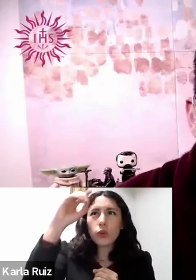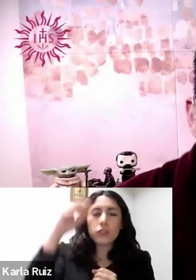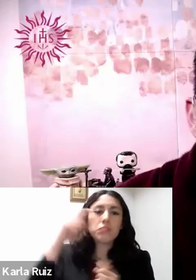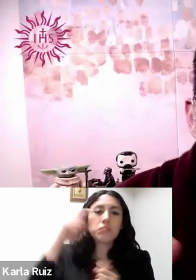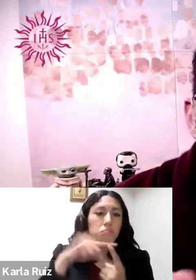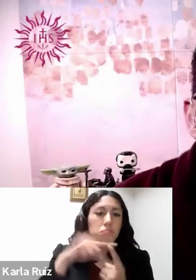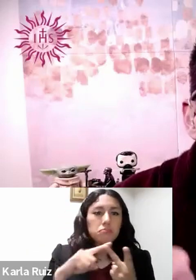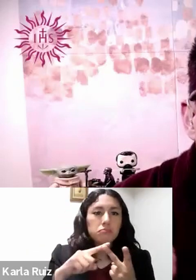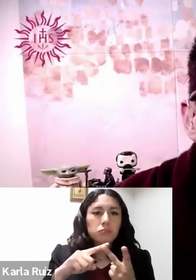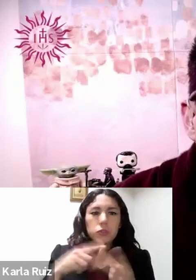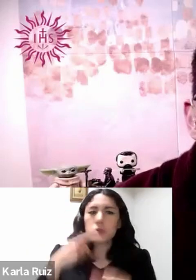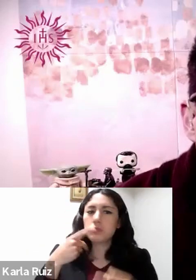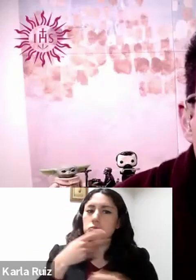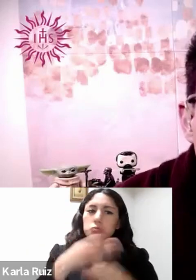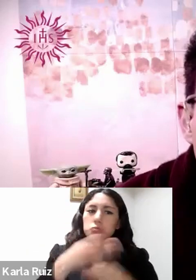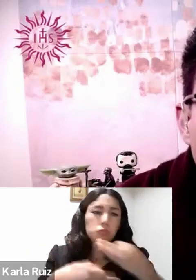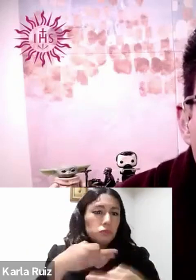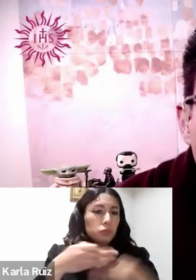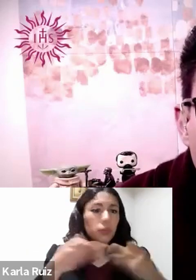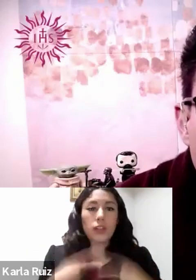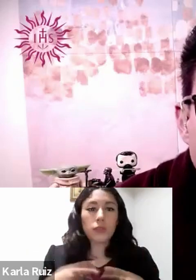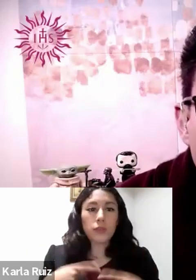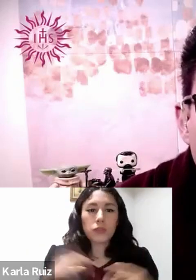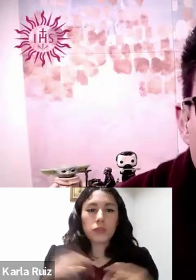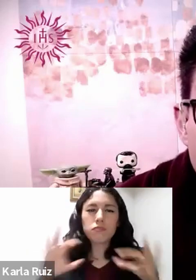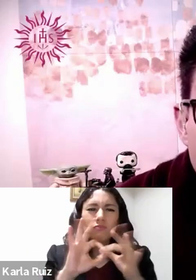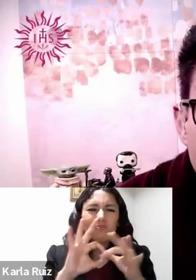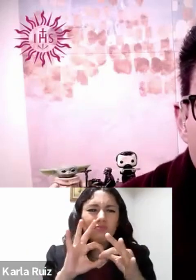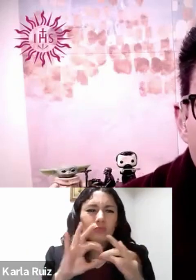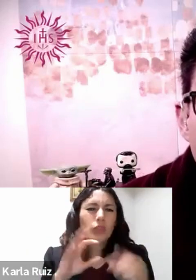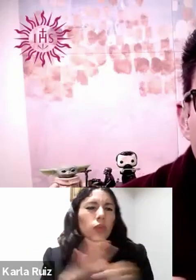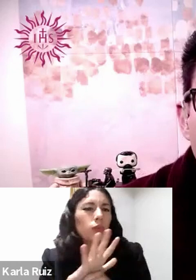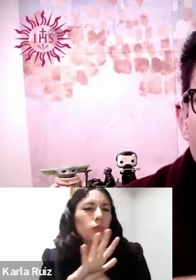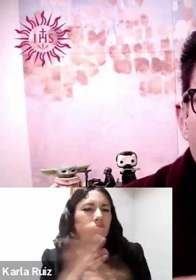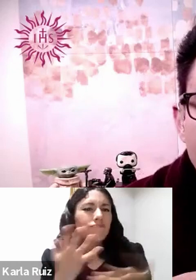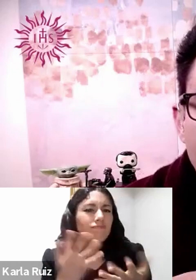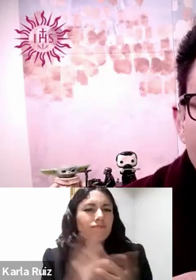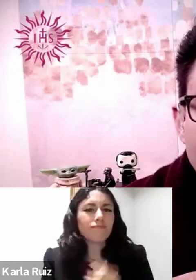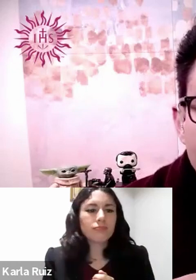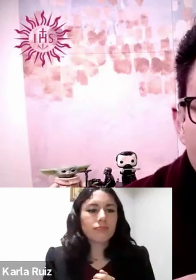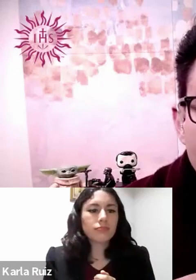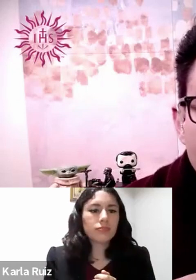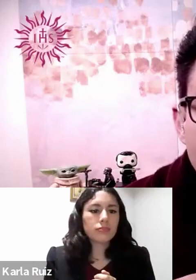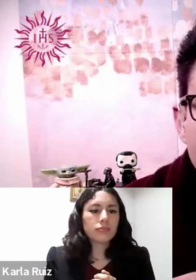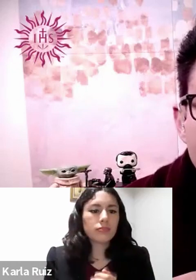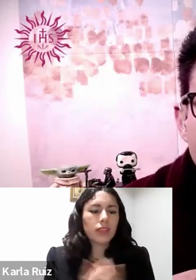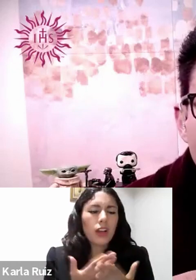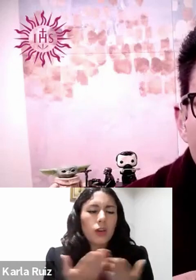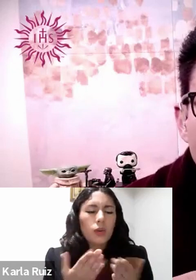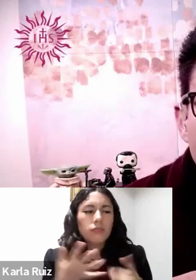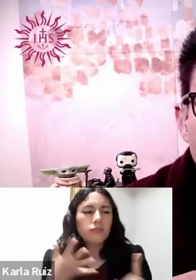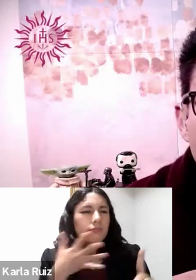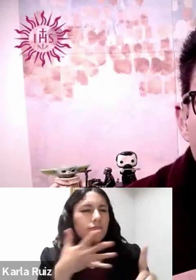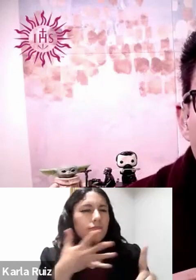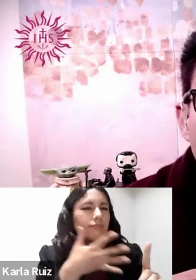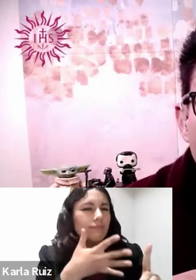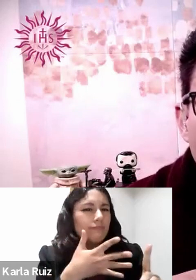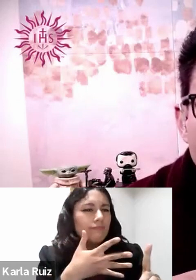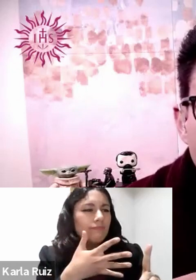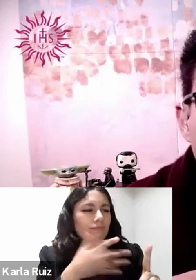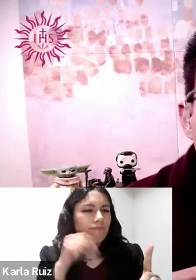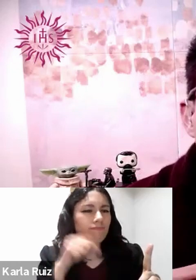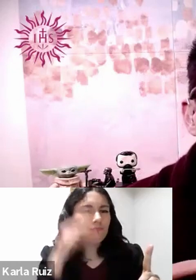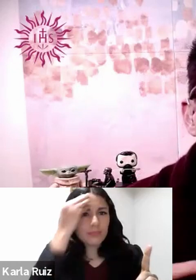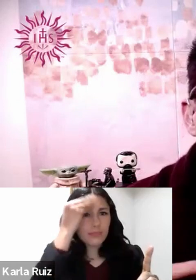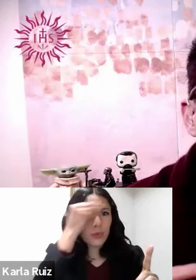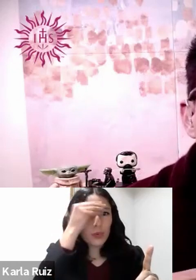Y, bueno, ¿qué me gustaría irme enfocando en esta cuaresma para que mi corazón sea un corazón que viva como